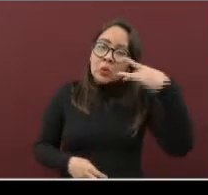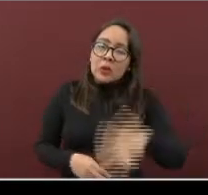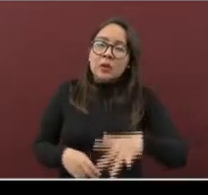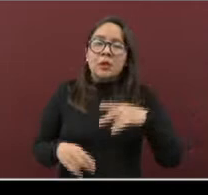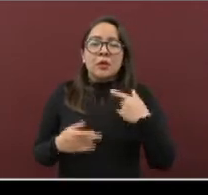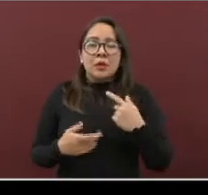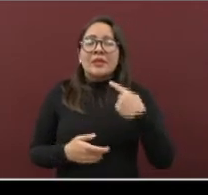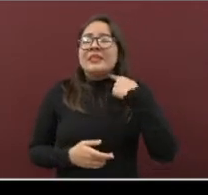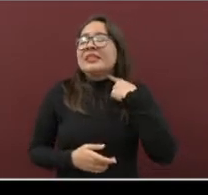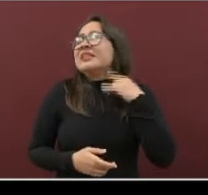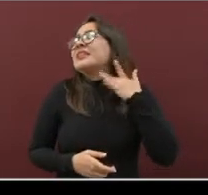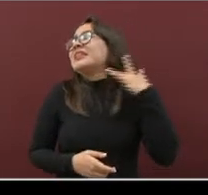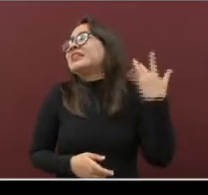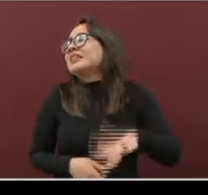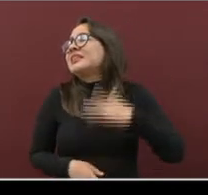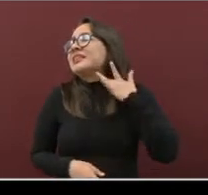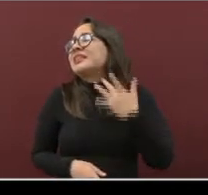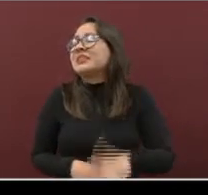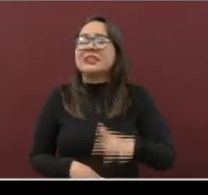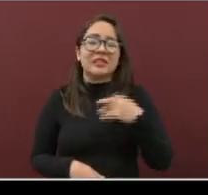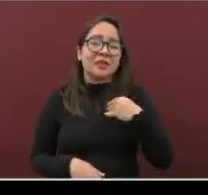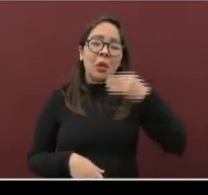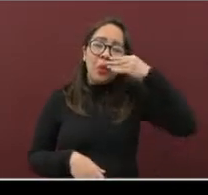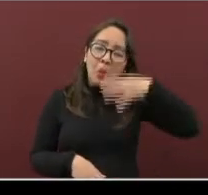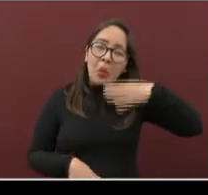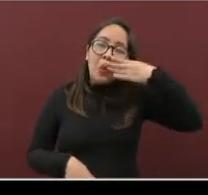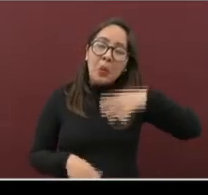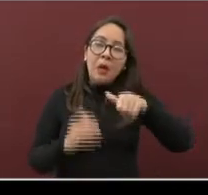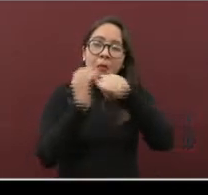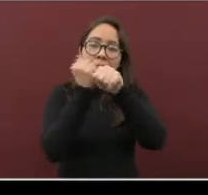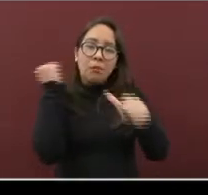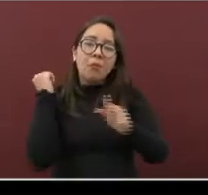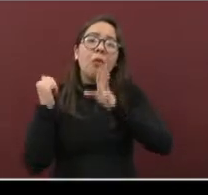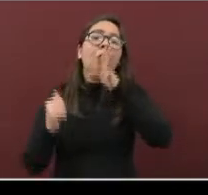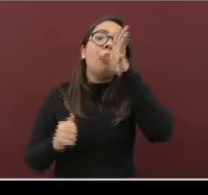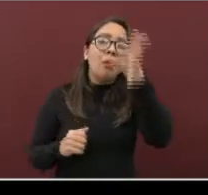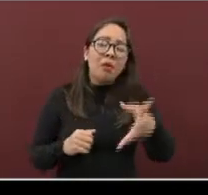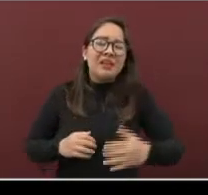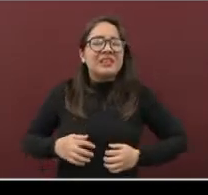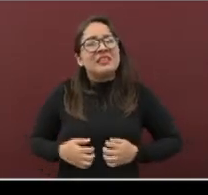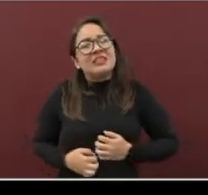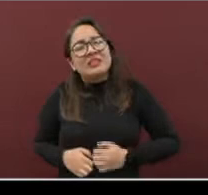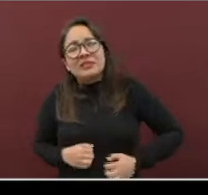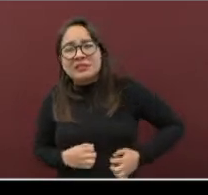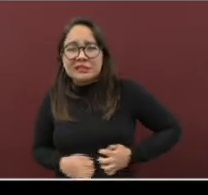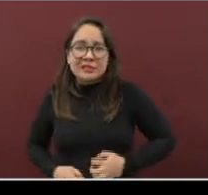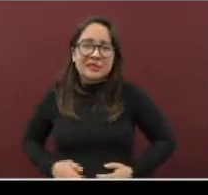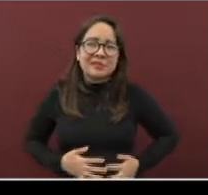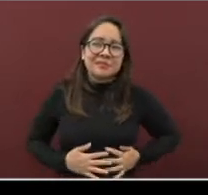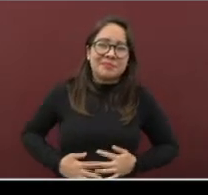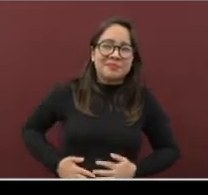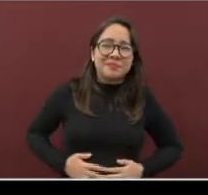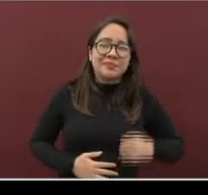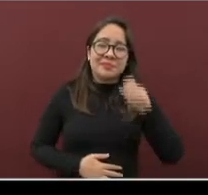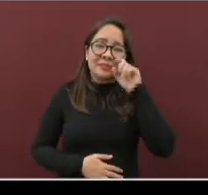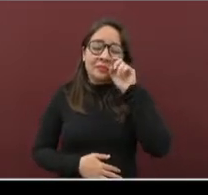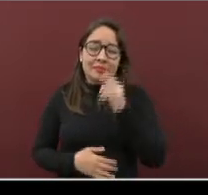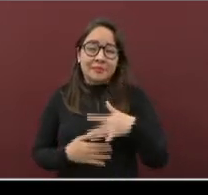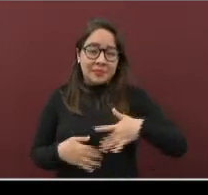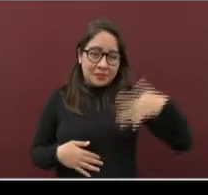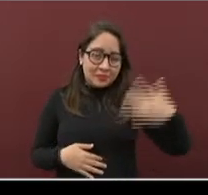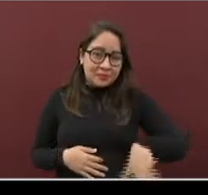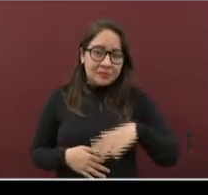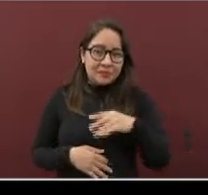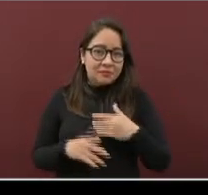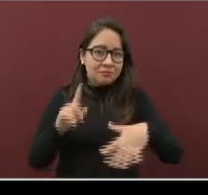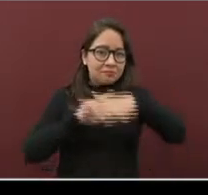garganta, escurrimiento nasal, también diarrea, vómito, dolor de estómago. ¿Y por qué hemos insistido tanto en la